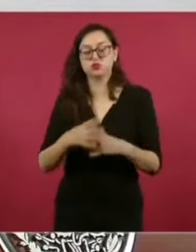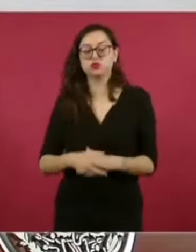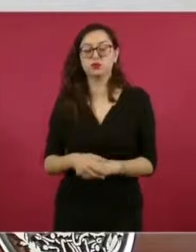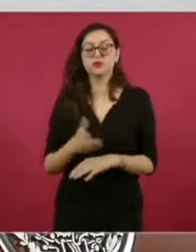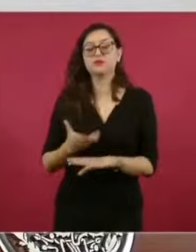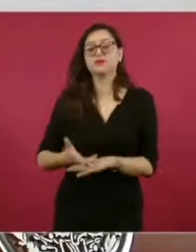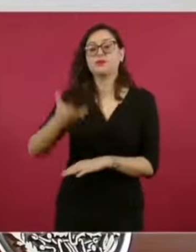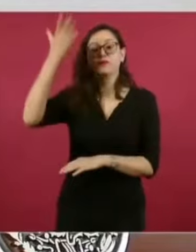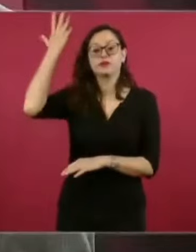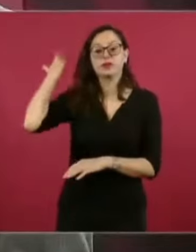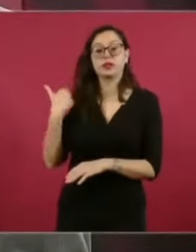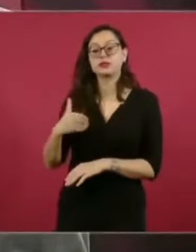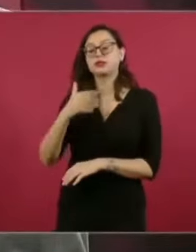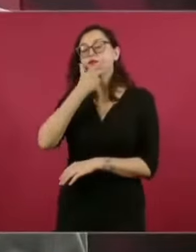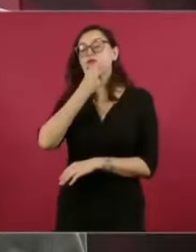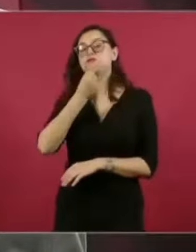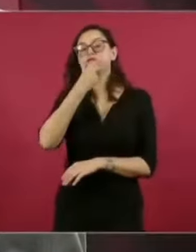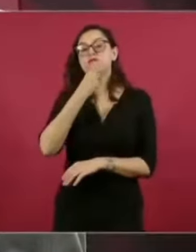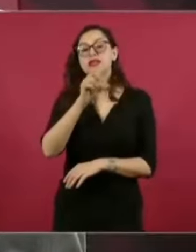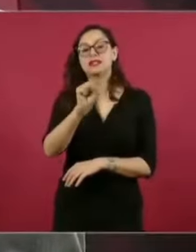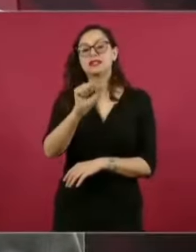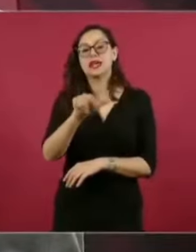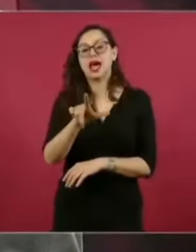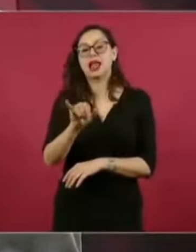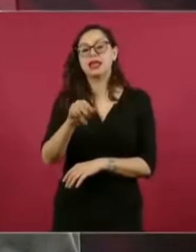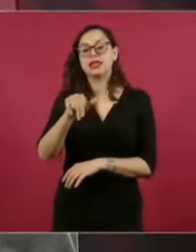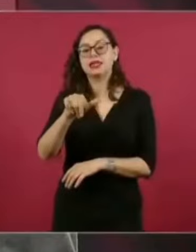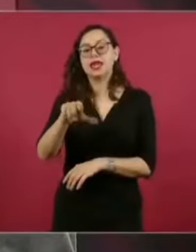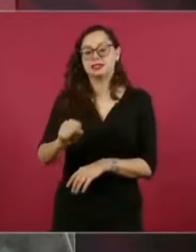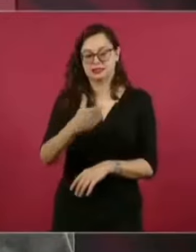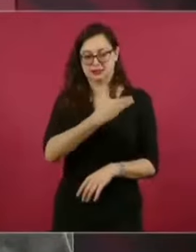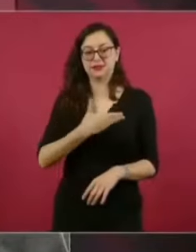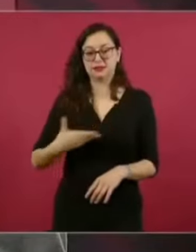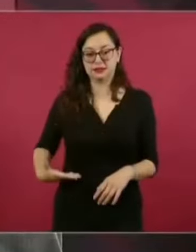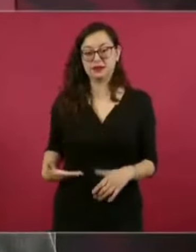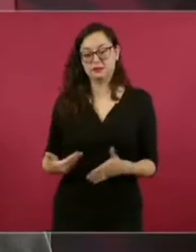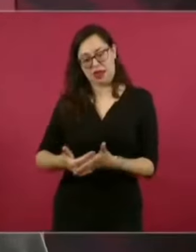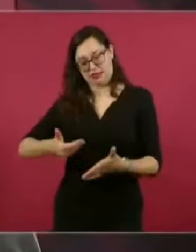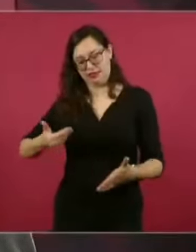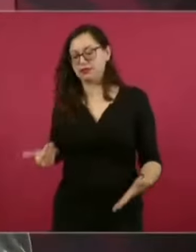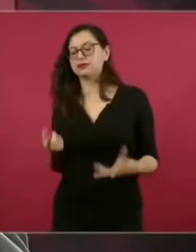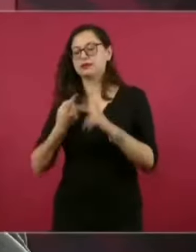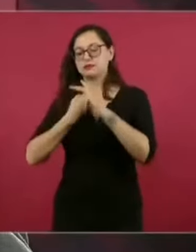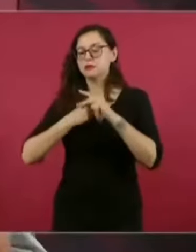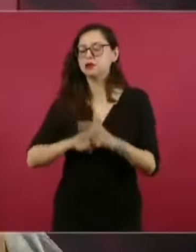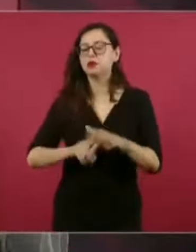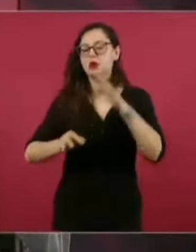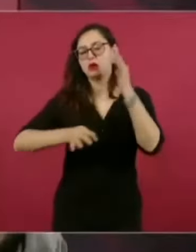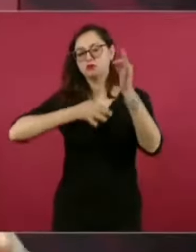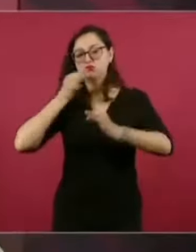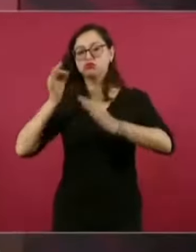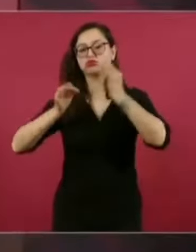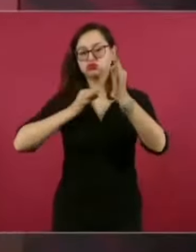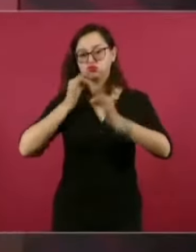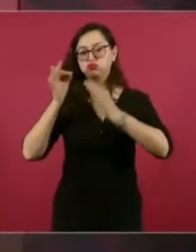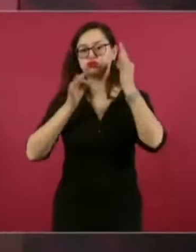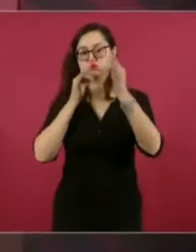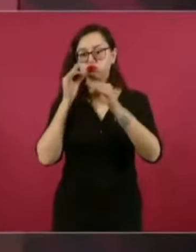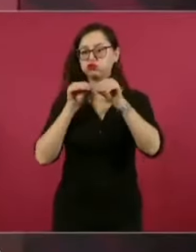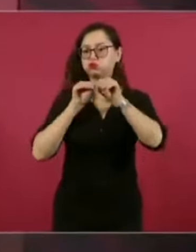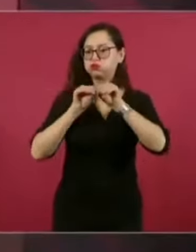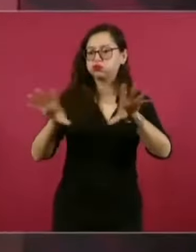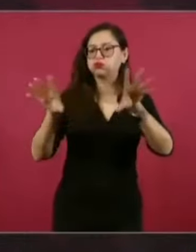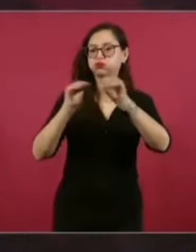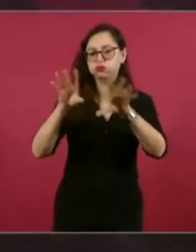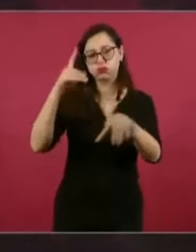de manera